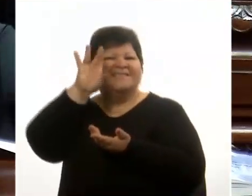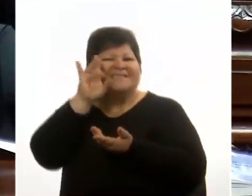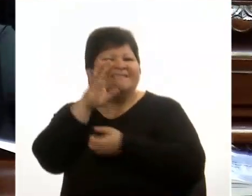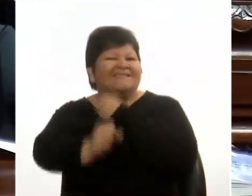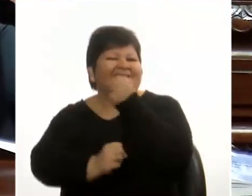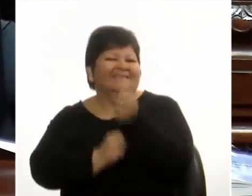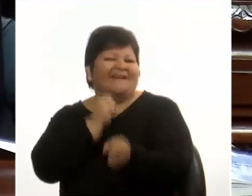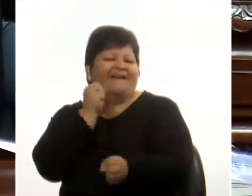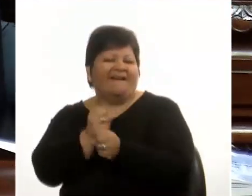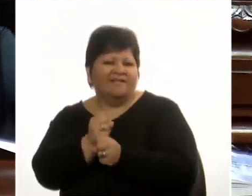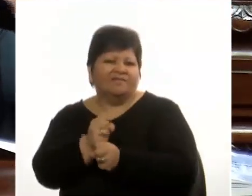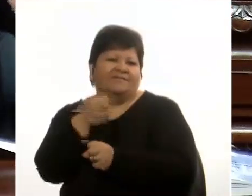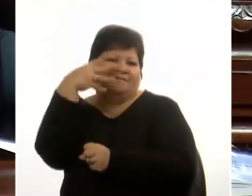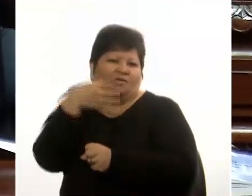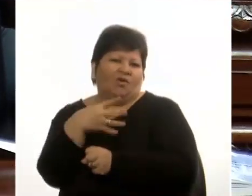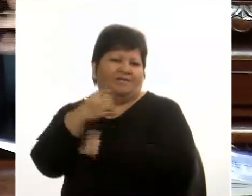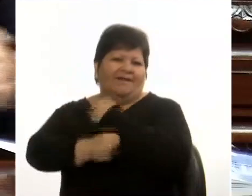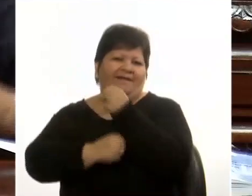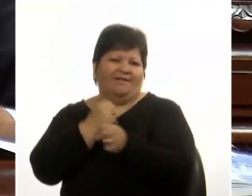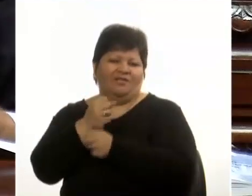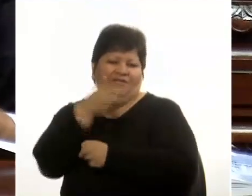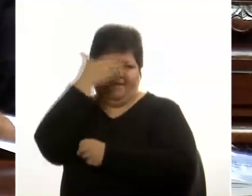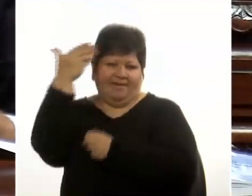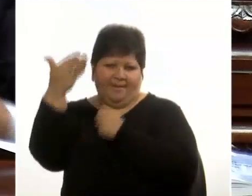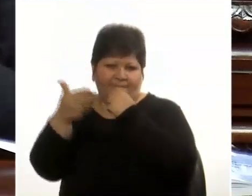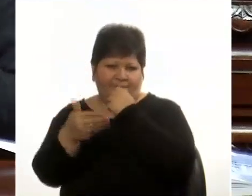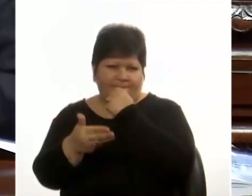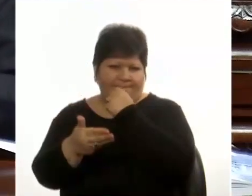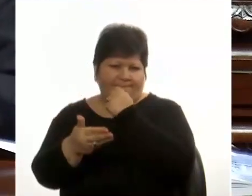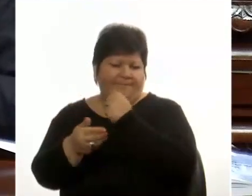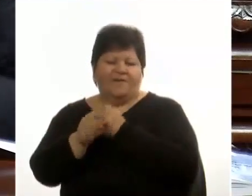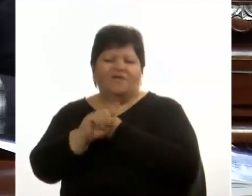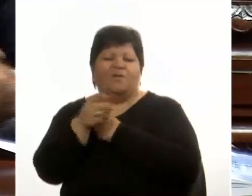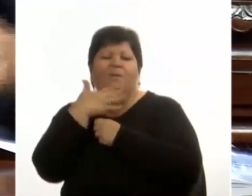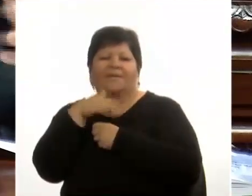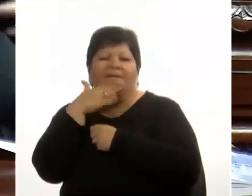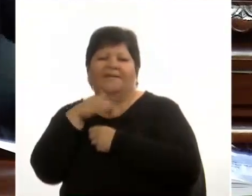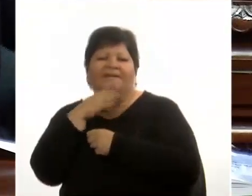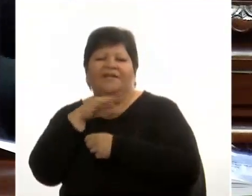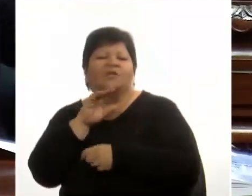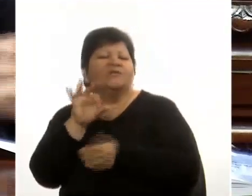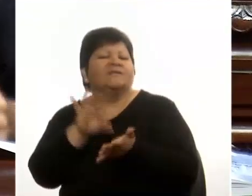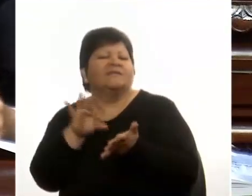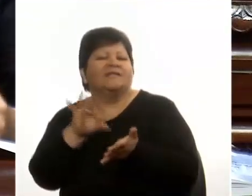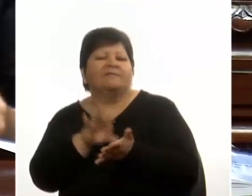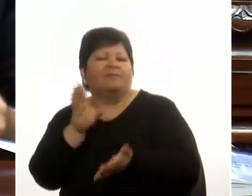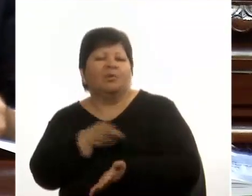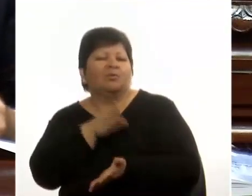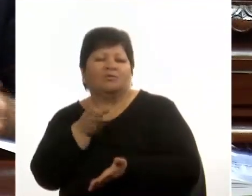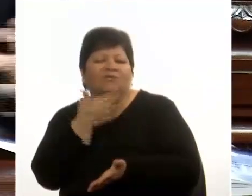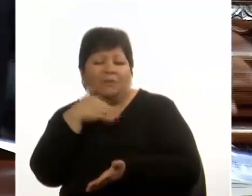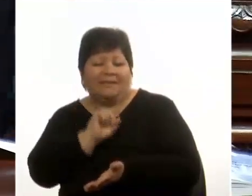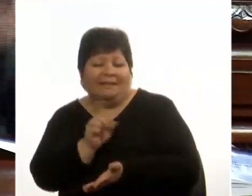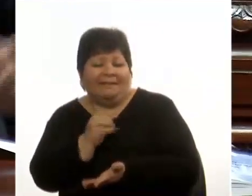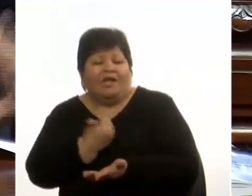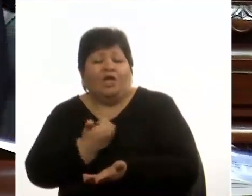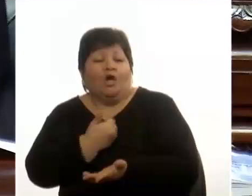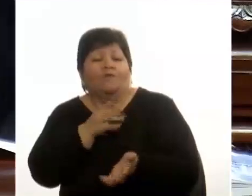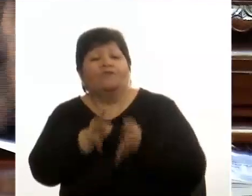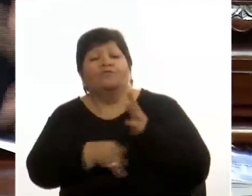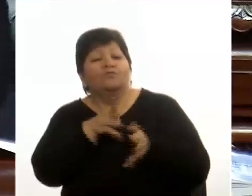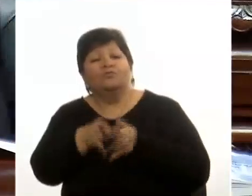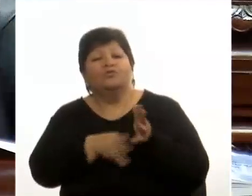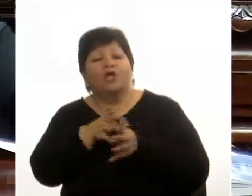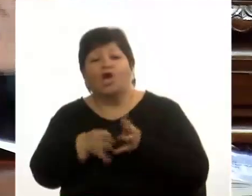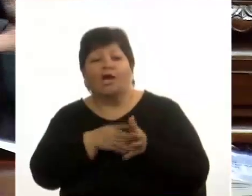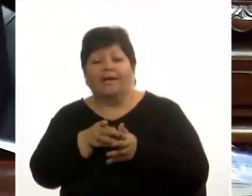años, 14 años del Frente Amplio, no entendiendo cómo funciona el sistema productivo del Uruguay y agregándole con un criterio